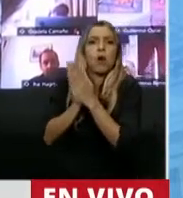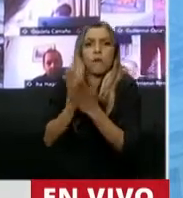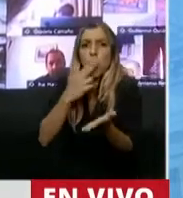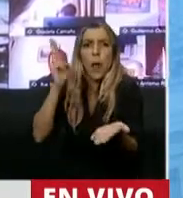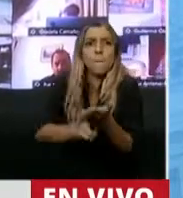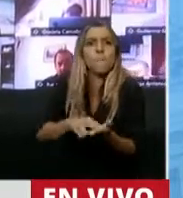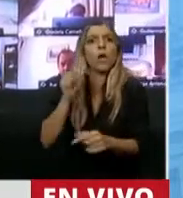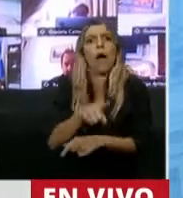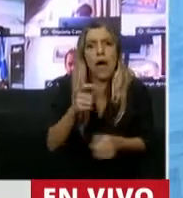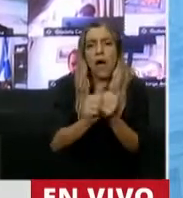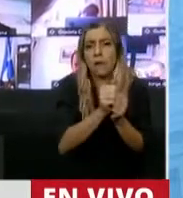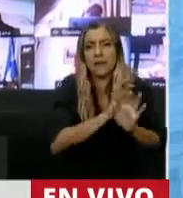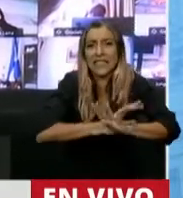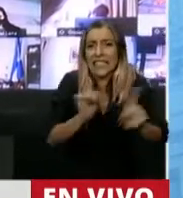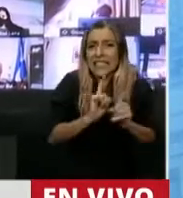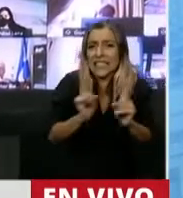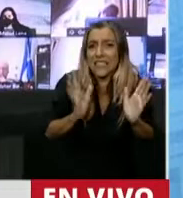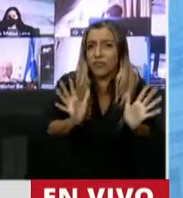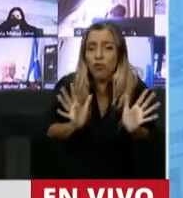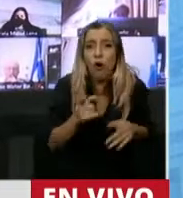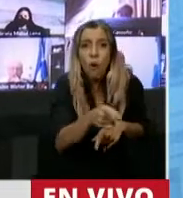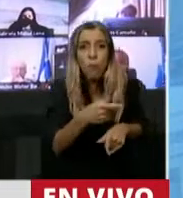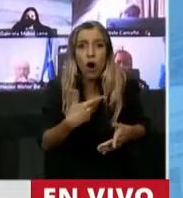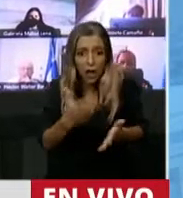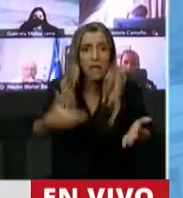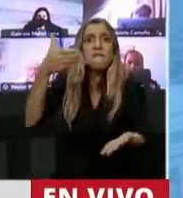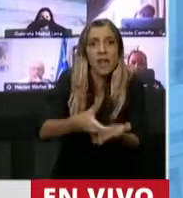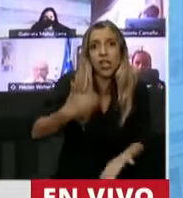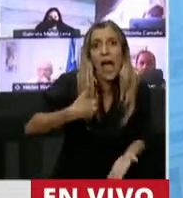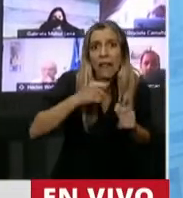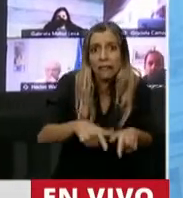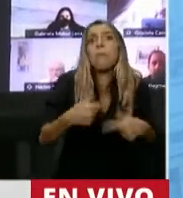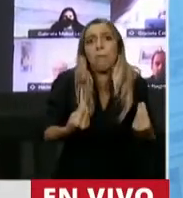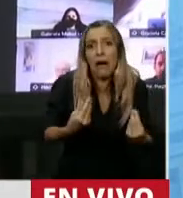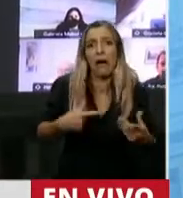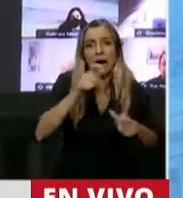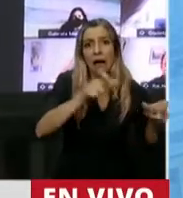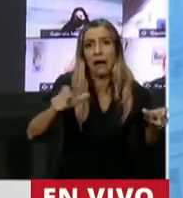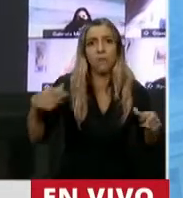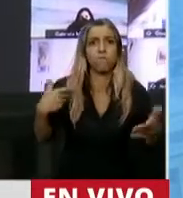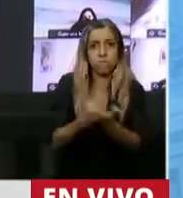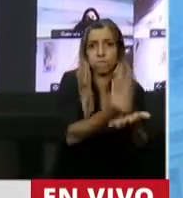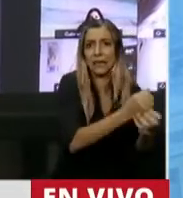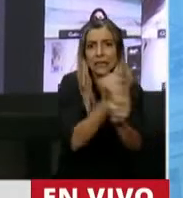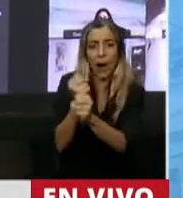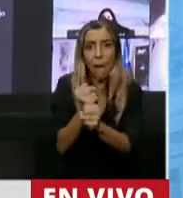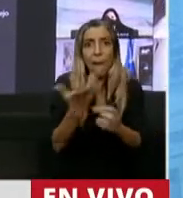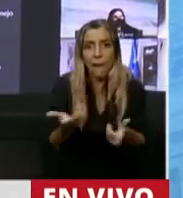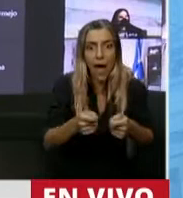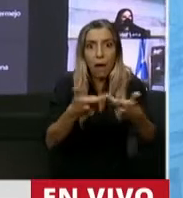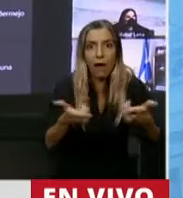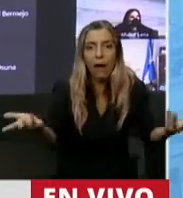empresarios. Que al menos el que puso fierro, se invirtió en la Argentina para generar empleo, no se lo castigue con esta supuesta